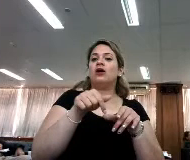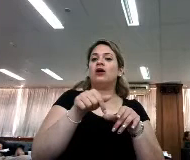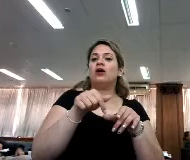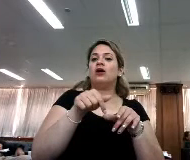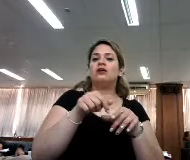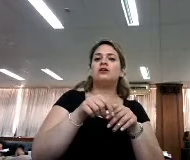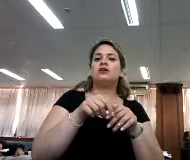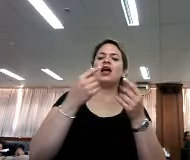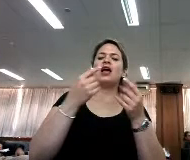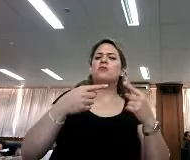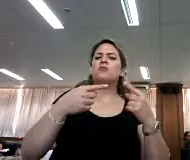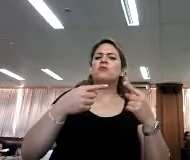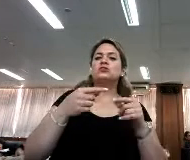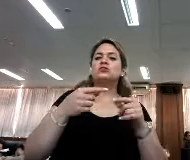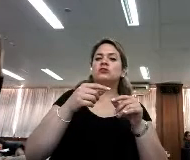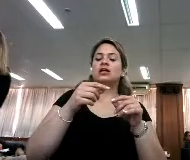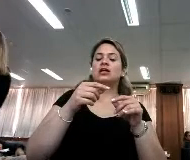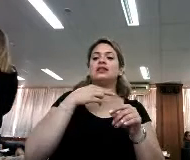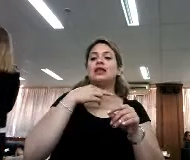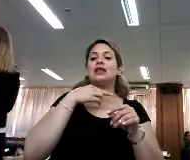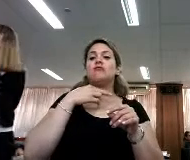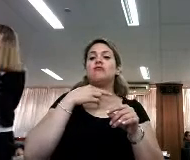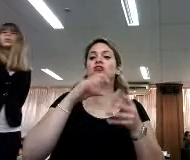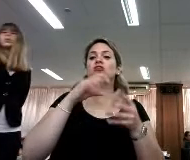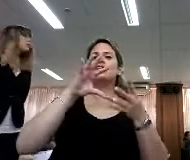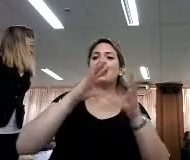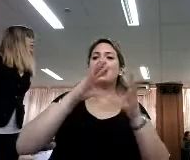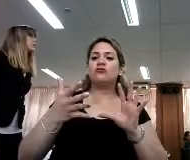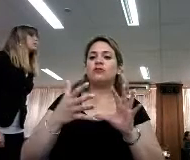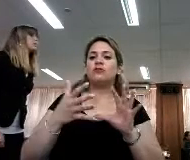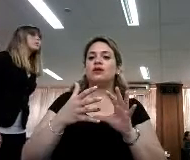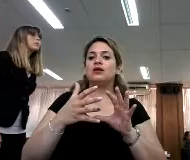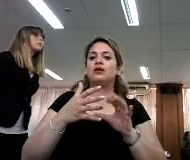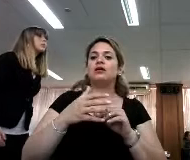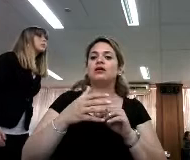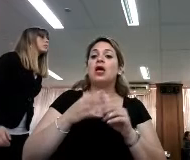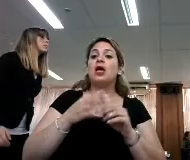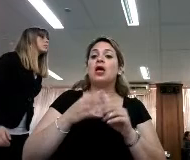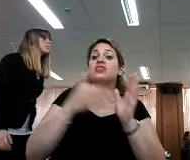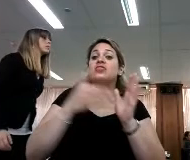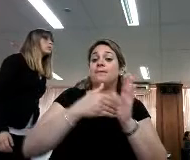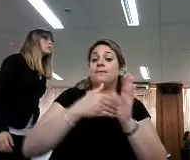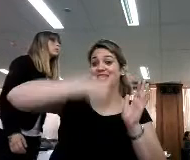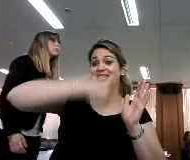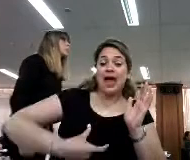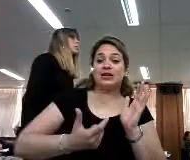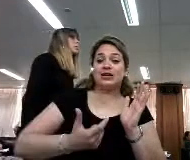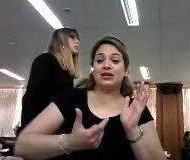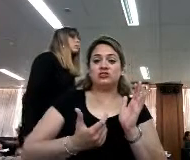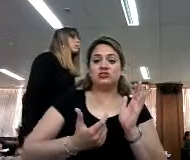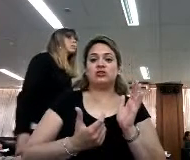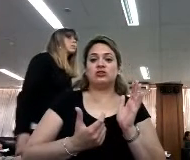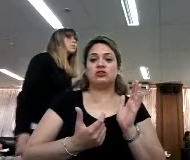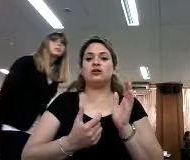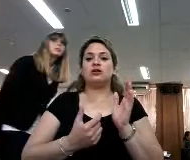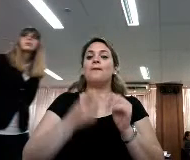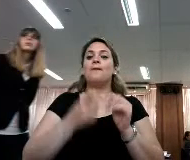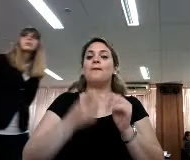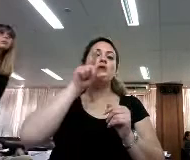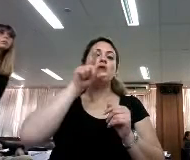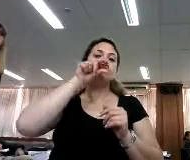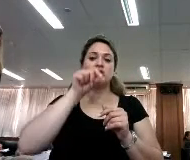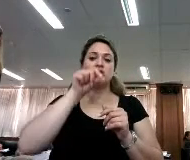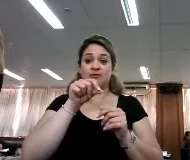algoritmo que vea una fórmula, que puede morar a una persona, abrir una noticia y